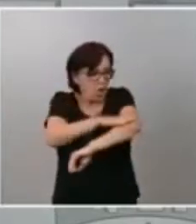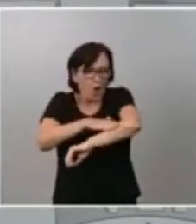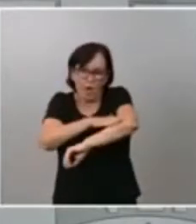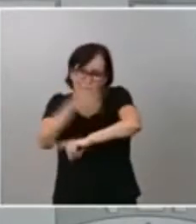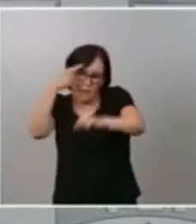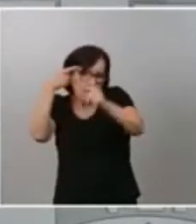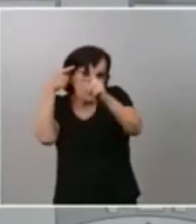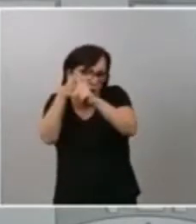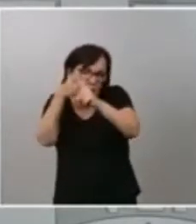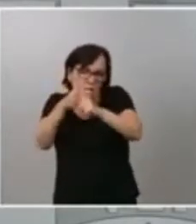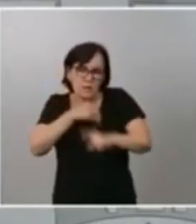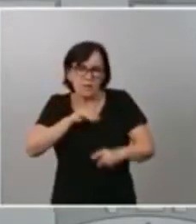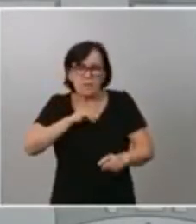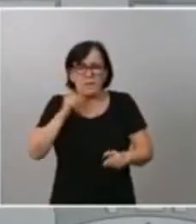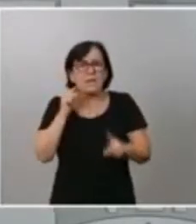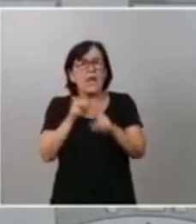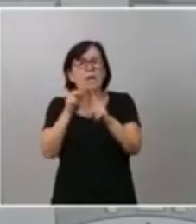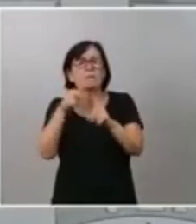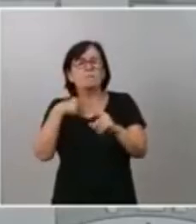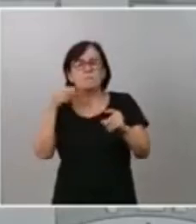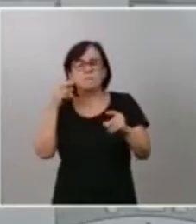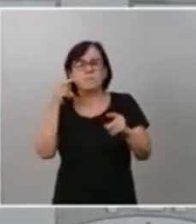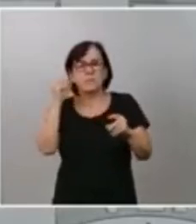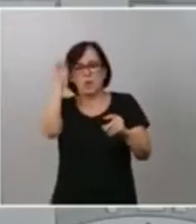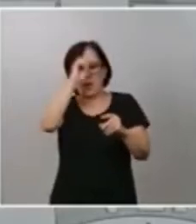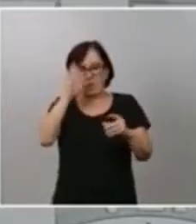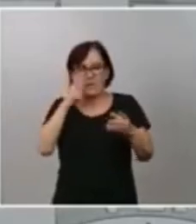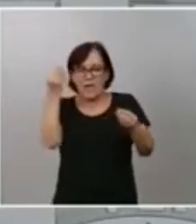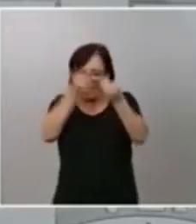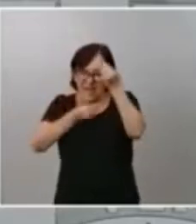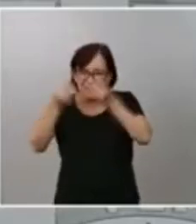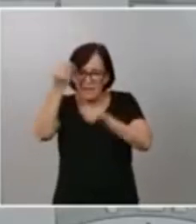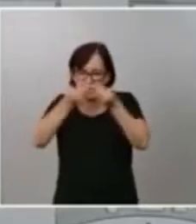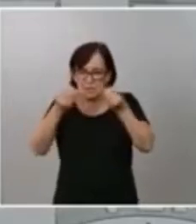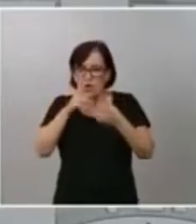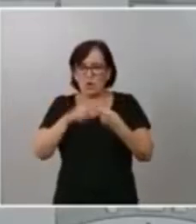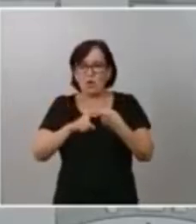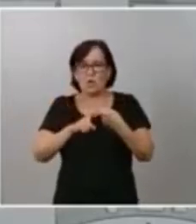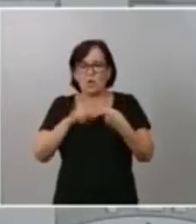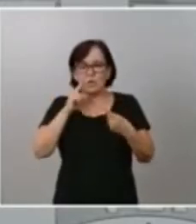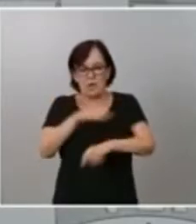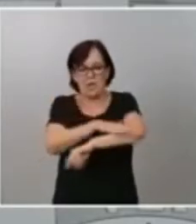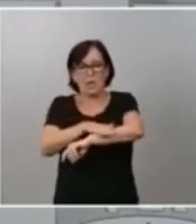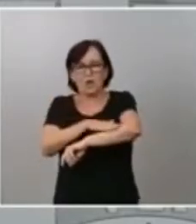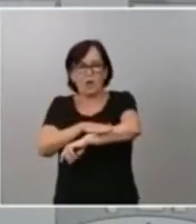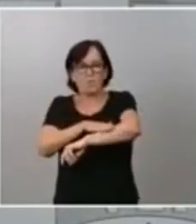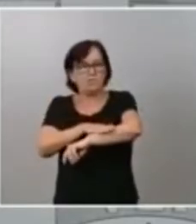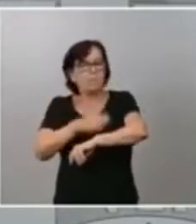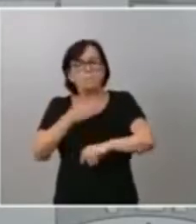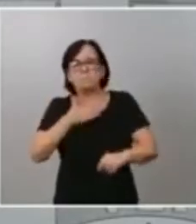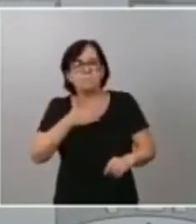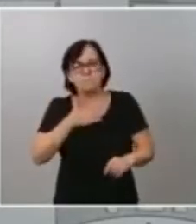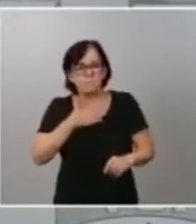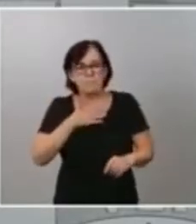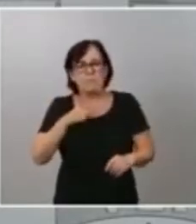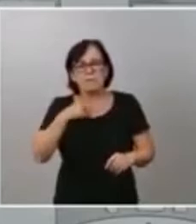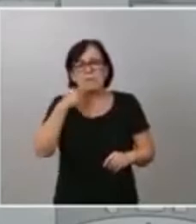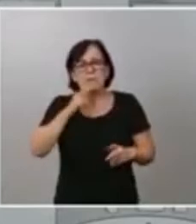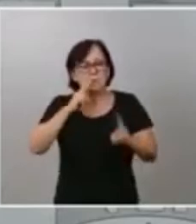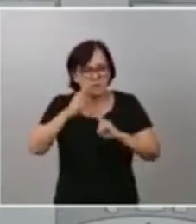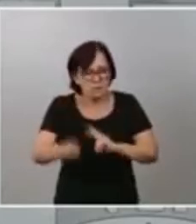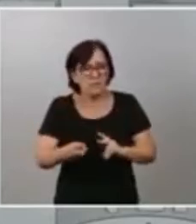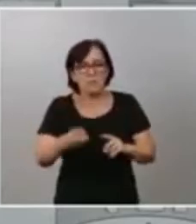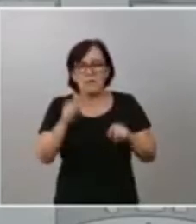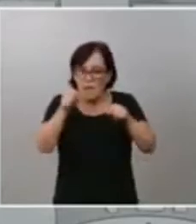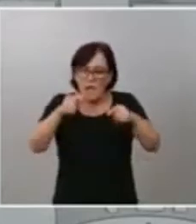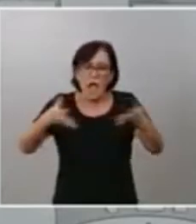el punto de vista de lo que es la reflexión del gobierno le voy a responder a usted y a todos lo